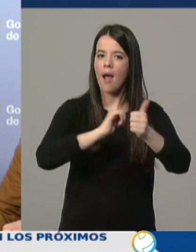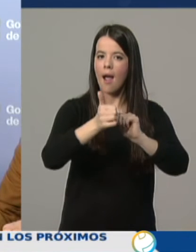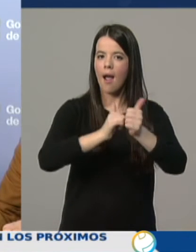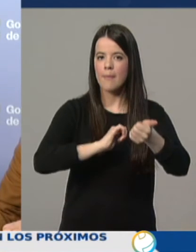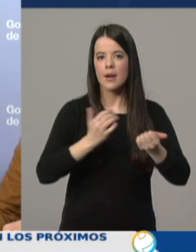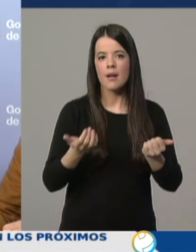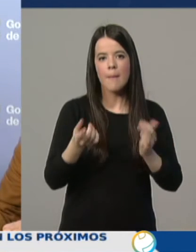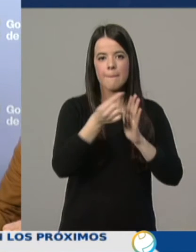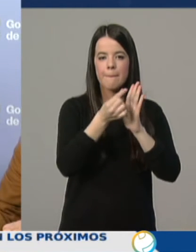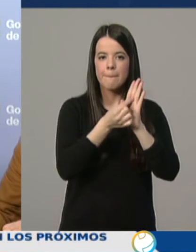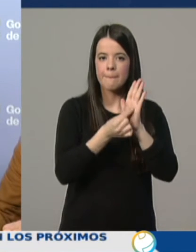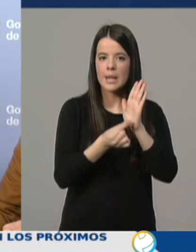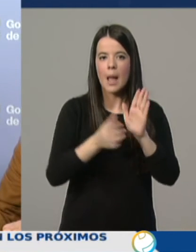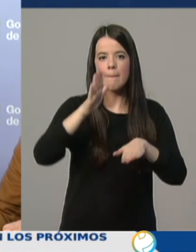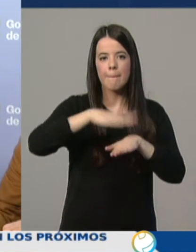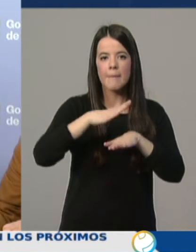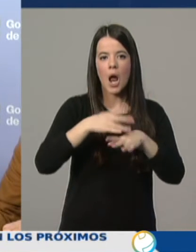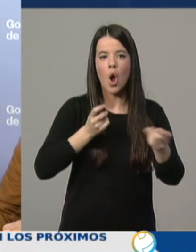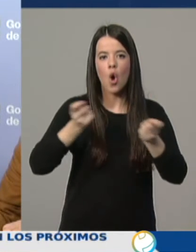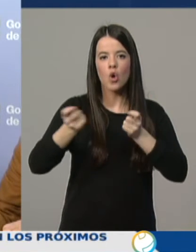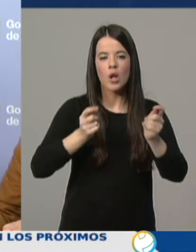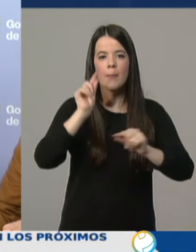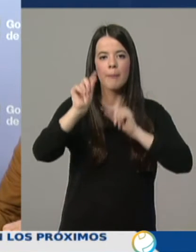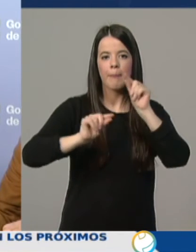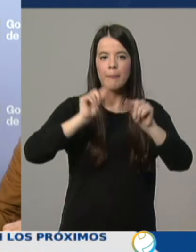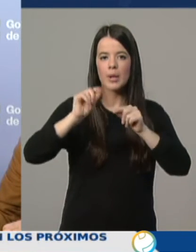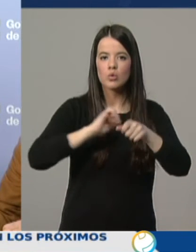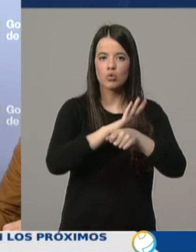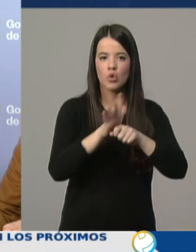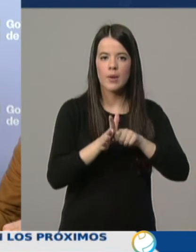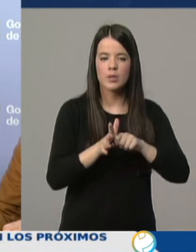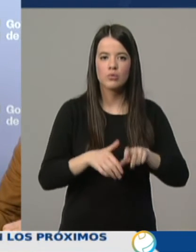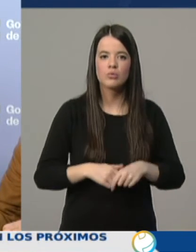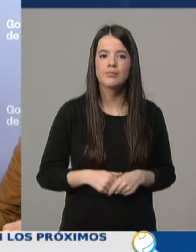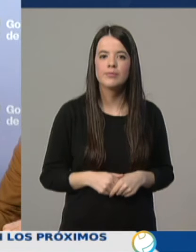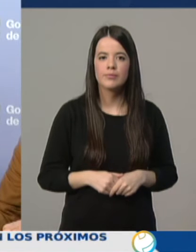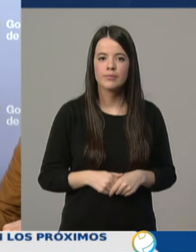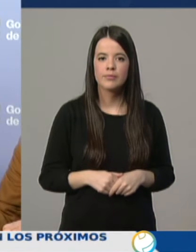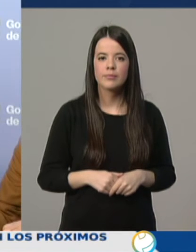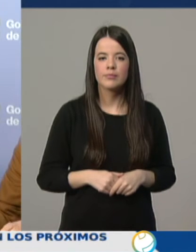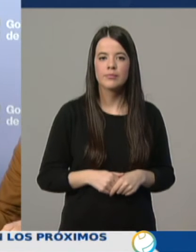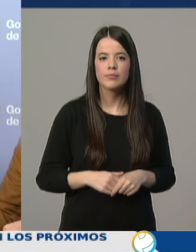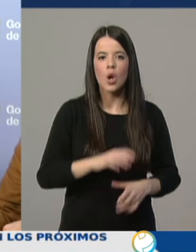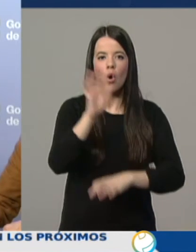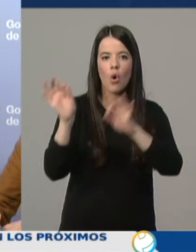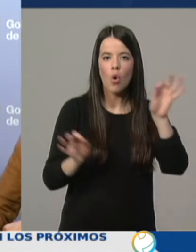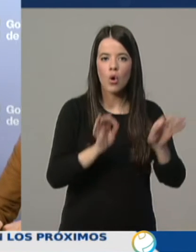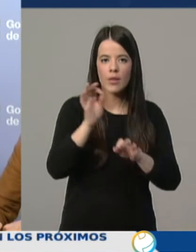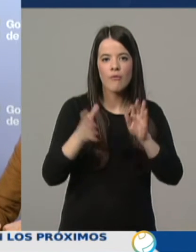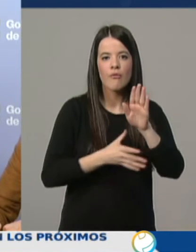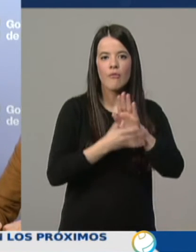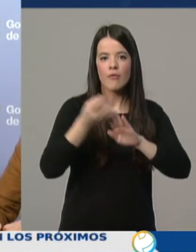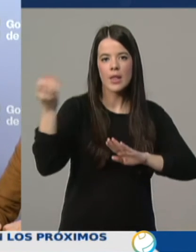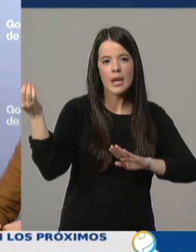adopción de medidas orientadas al control de la infección por coronavirus. Las organizaciones Federación de Empresas de La Rioja,